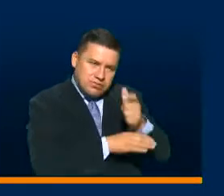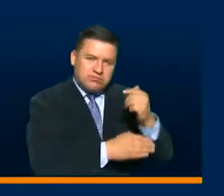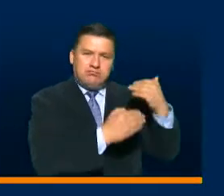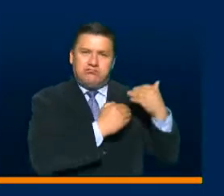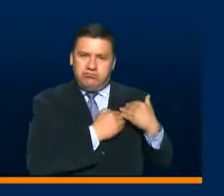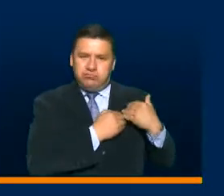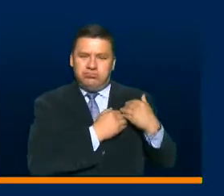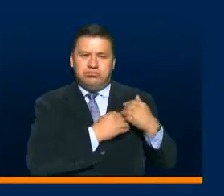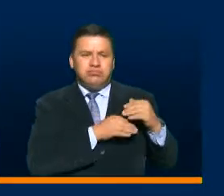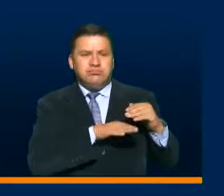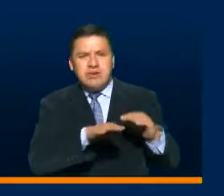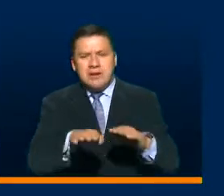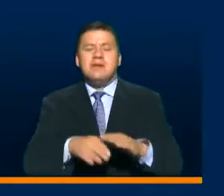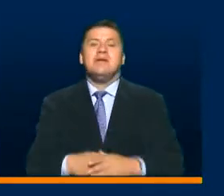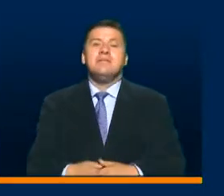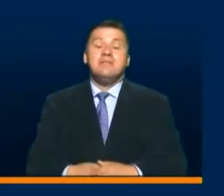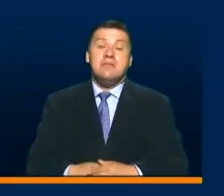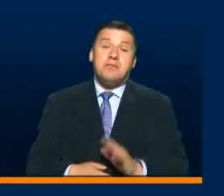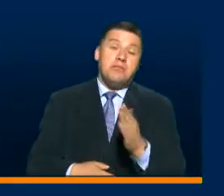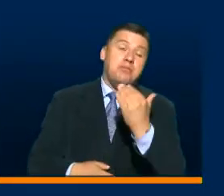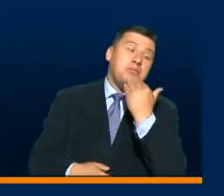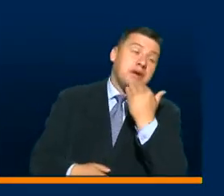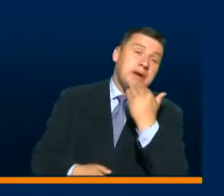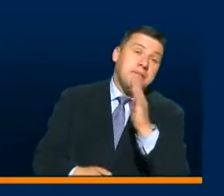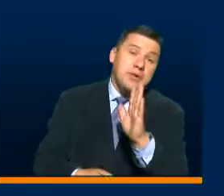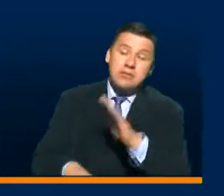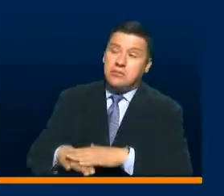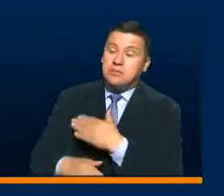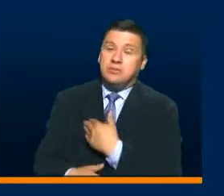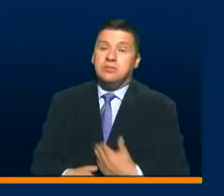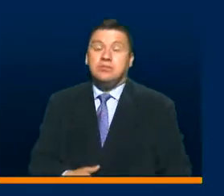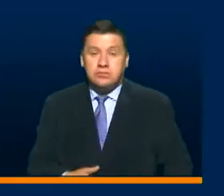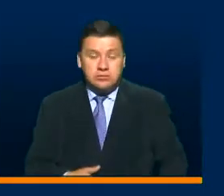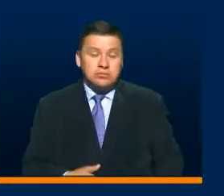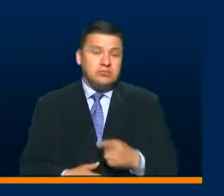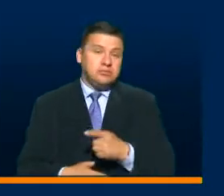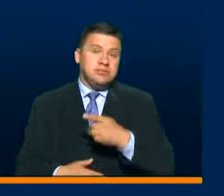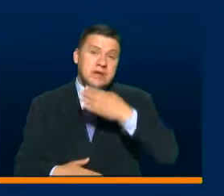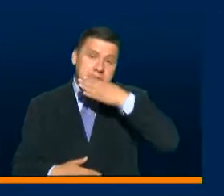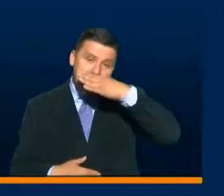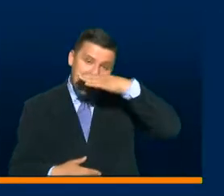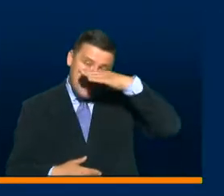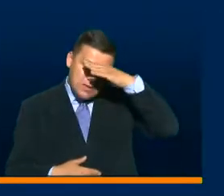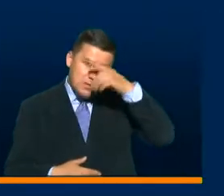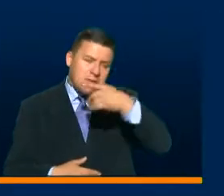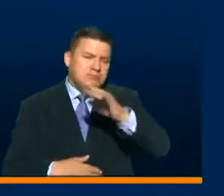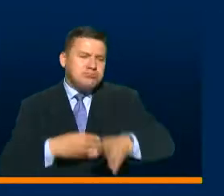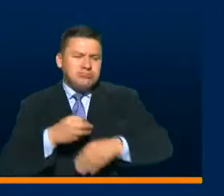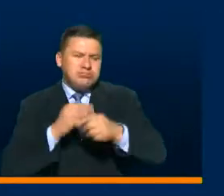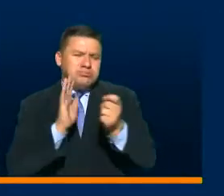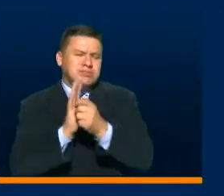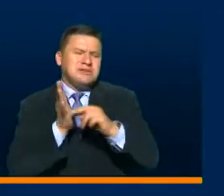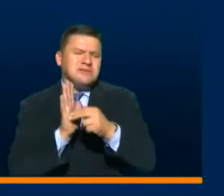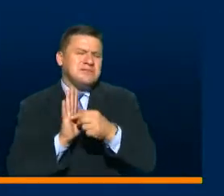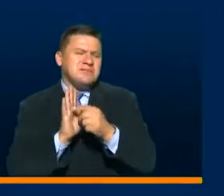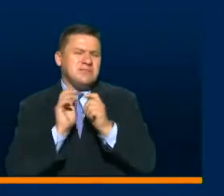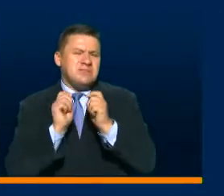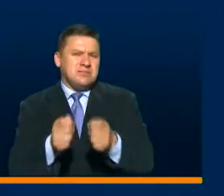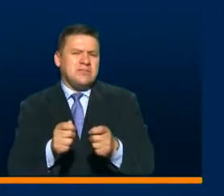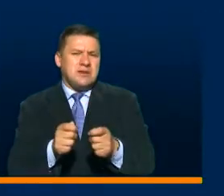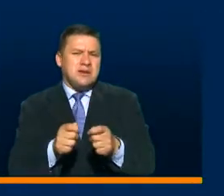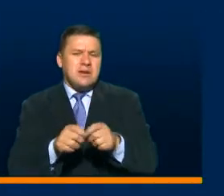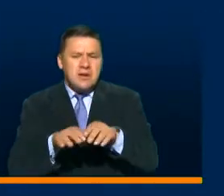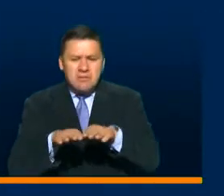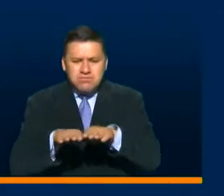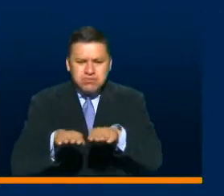respectivas estaciones. Tenemos, por ejemplo, presidente, en el caso de Medellín, han implementado lo que ellos llaman las